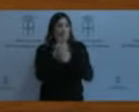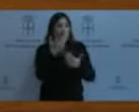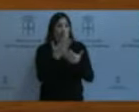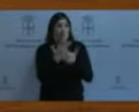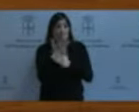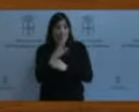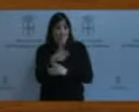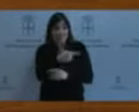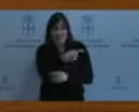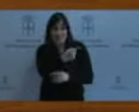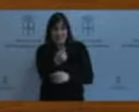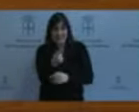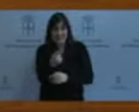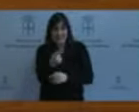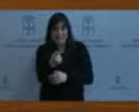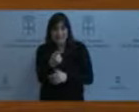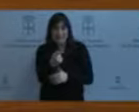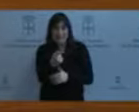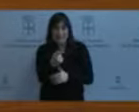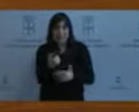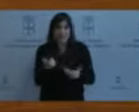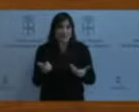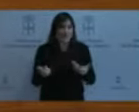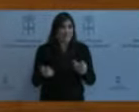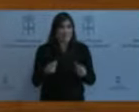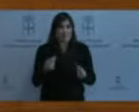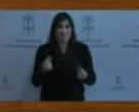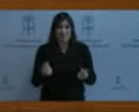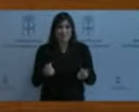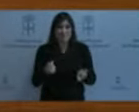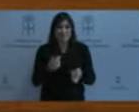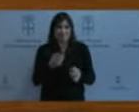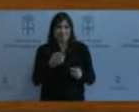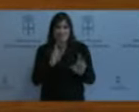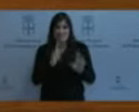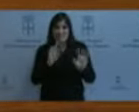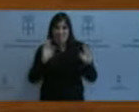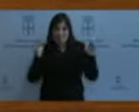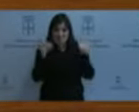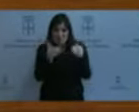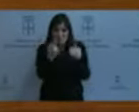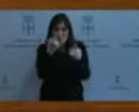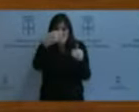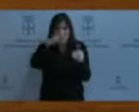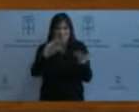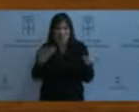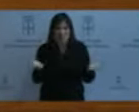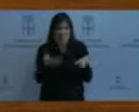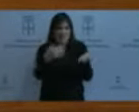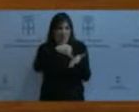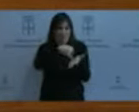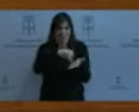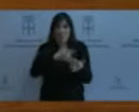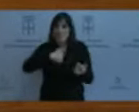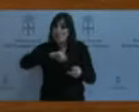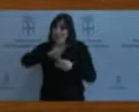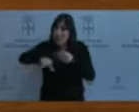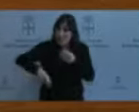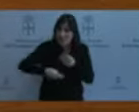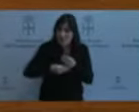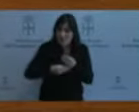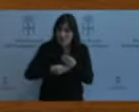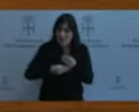adolecen de un cierto reduccionismo. Mire. Nosotros hemos metido una enmienda que pide rendición de cuentas. Porque aquí, sí.